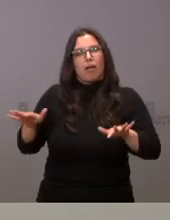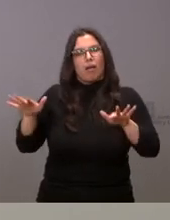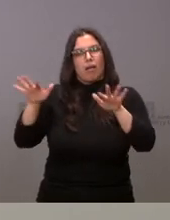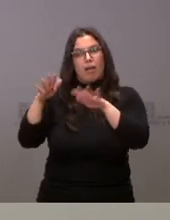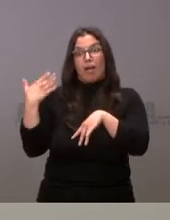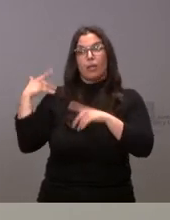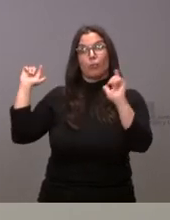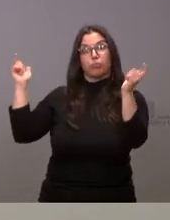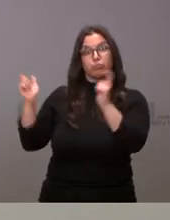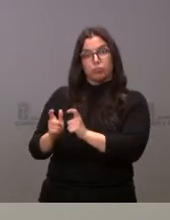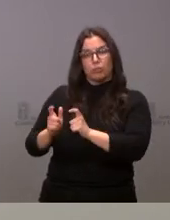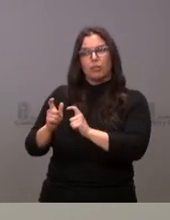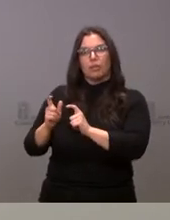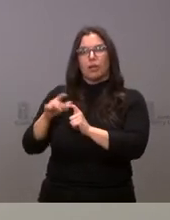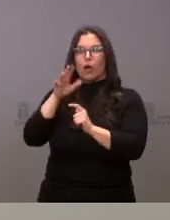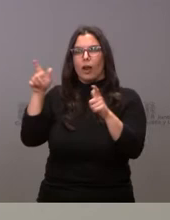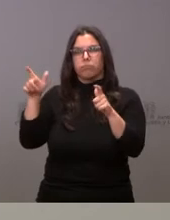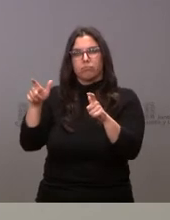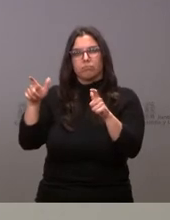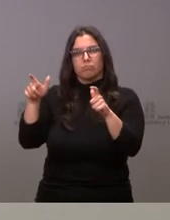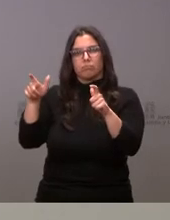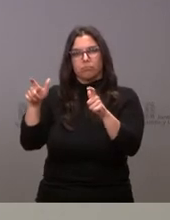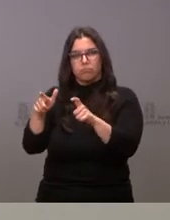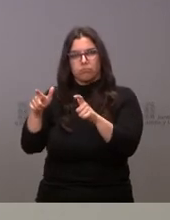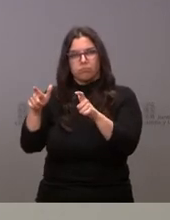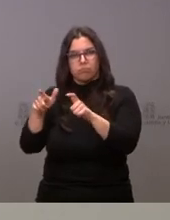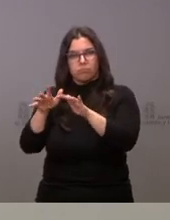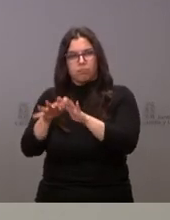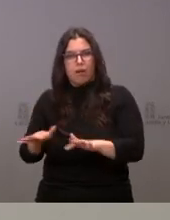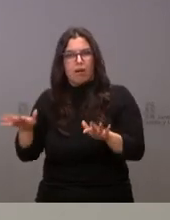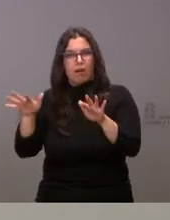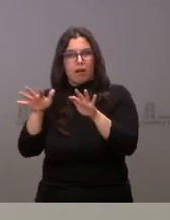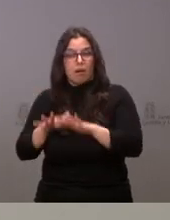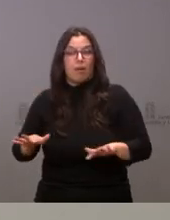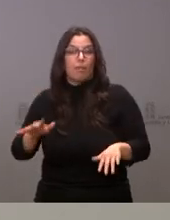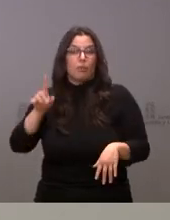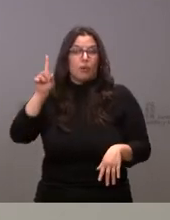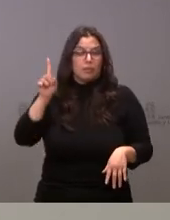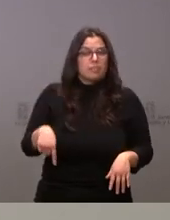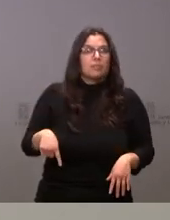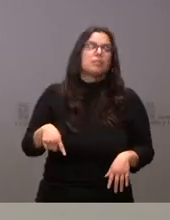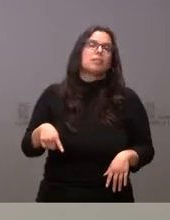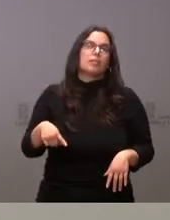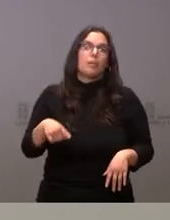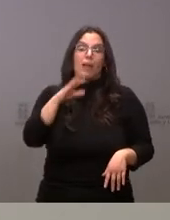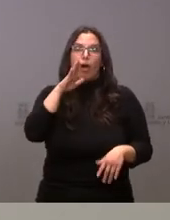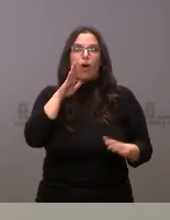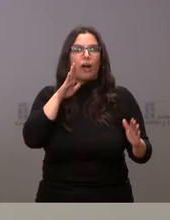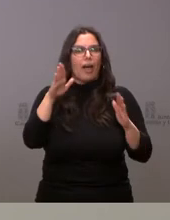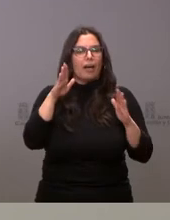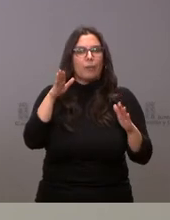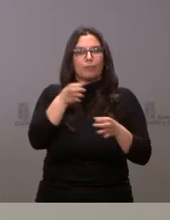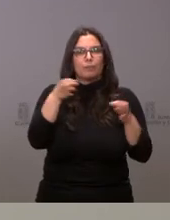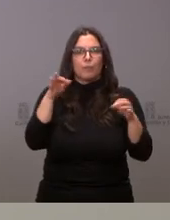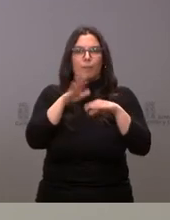venía siendo en los momentos precedentes y por tanto es un momento también para seguir incidiendo en la necesidad de